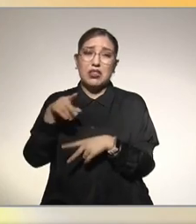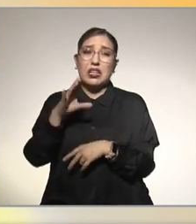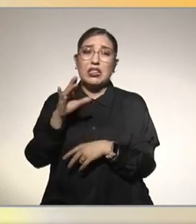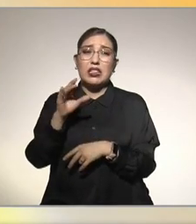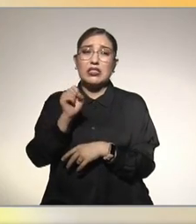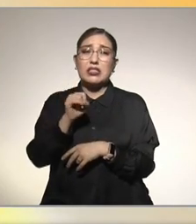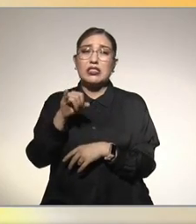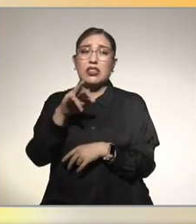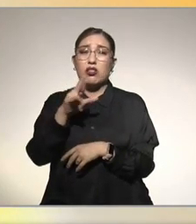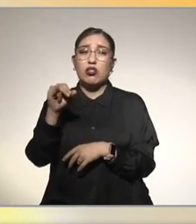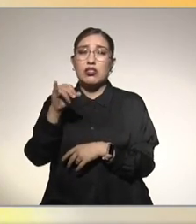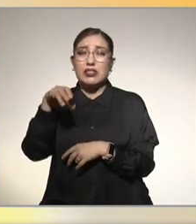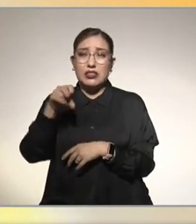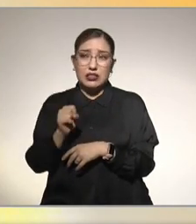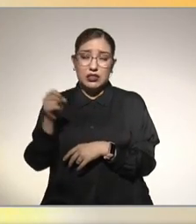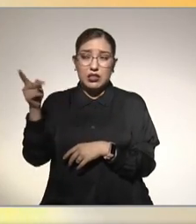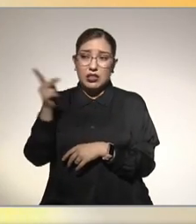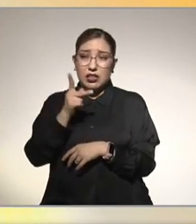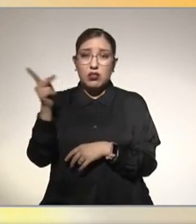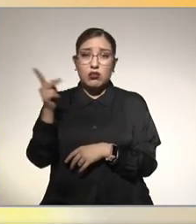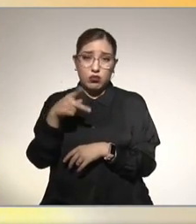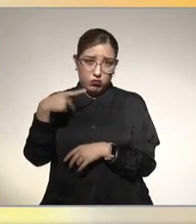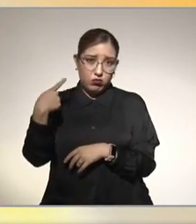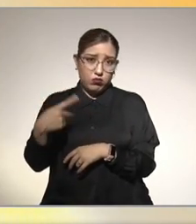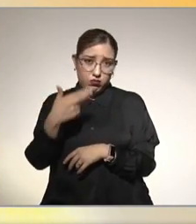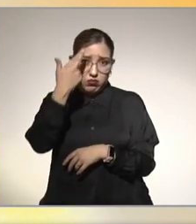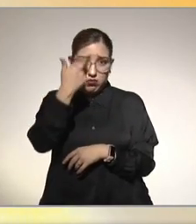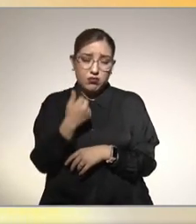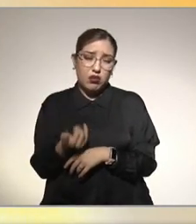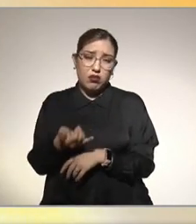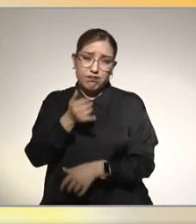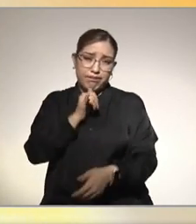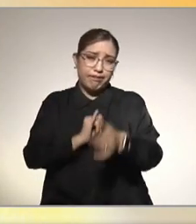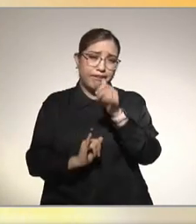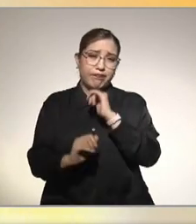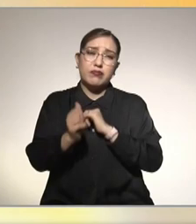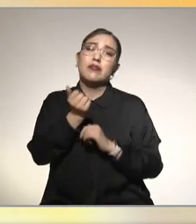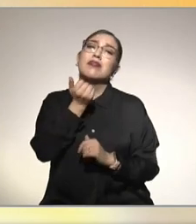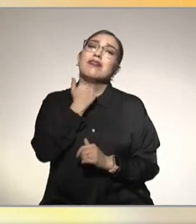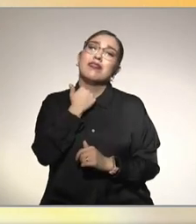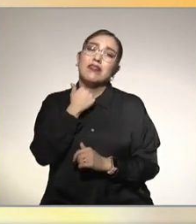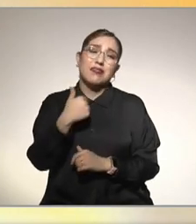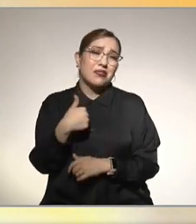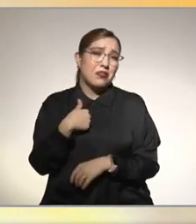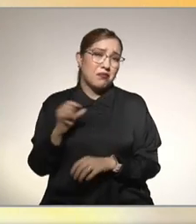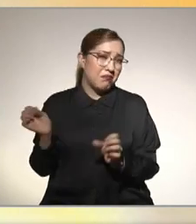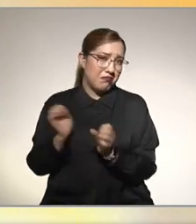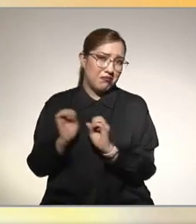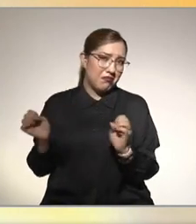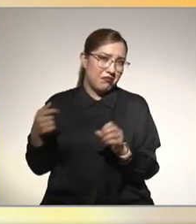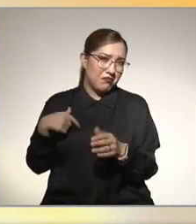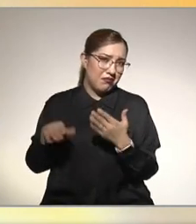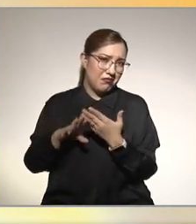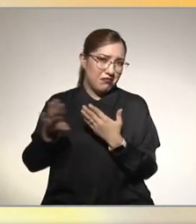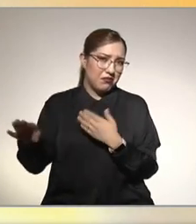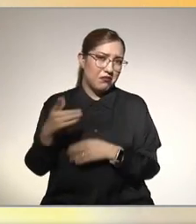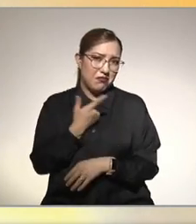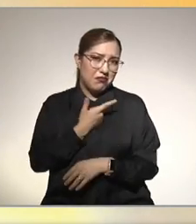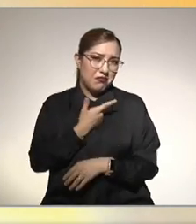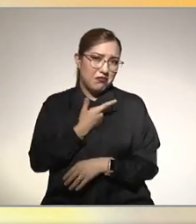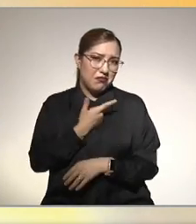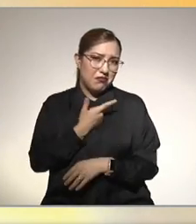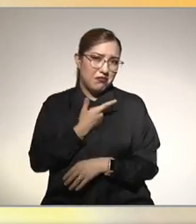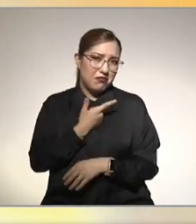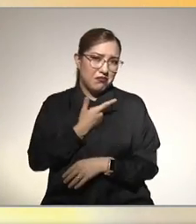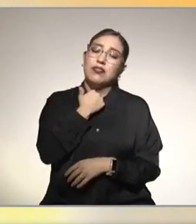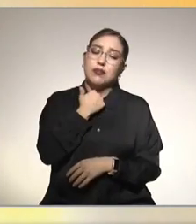el caso de ellos ellos tomaban y pues en mi caso no me gusta el alcohol tuvimos